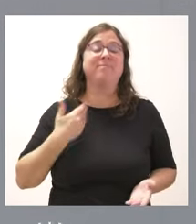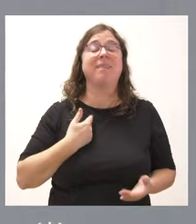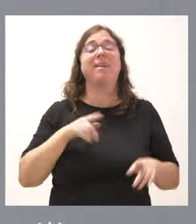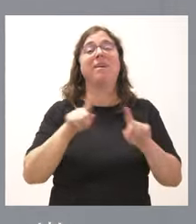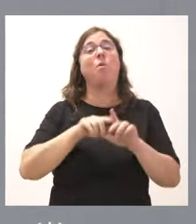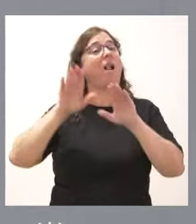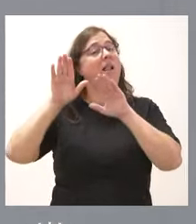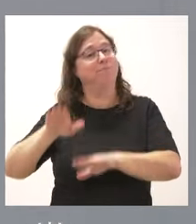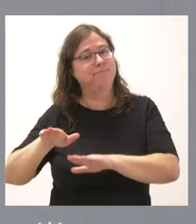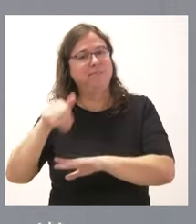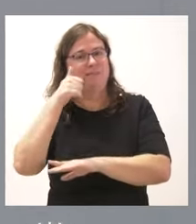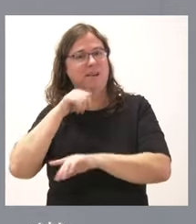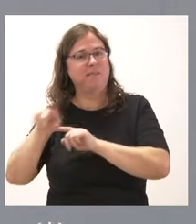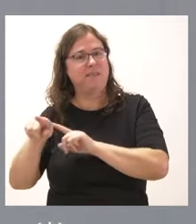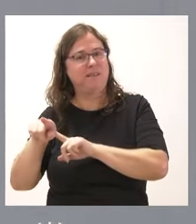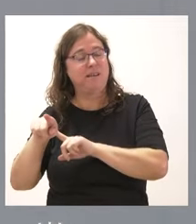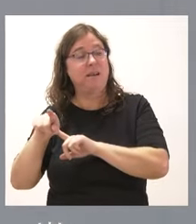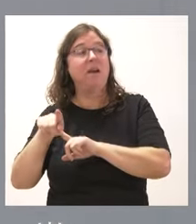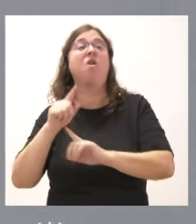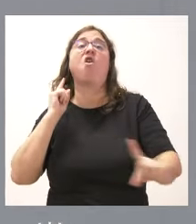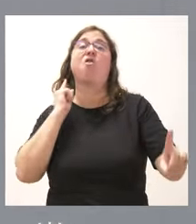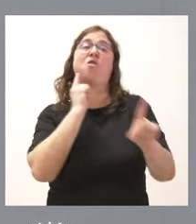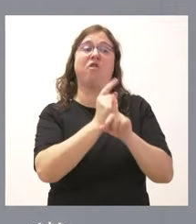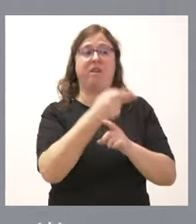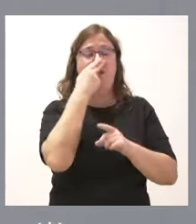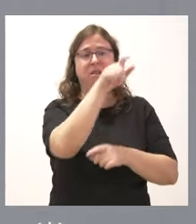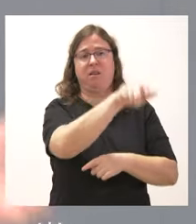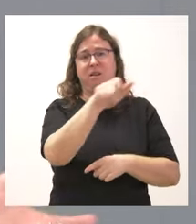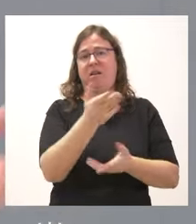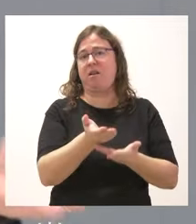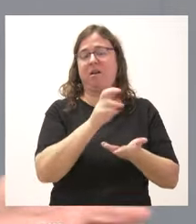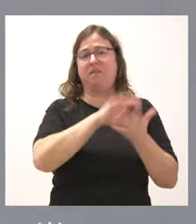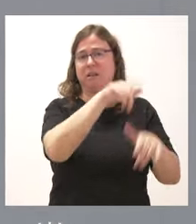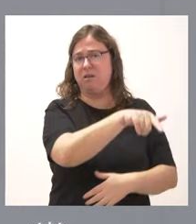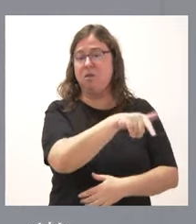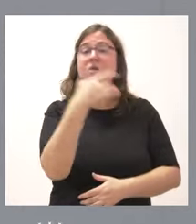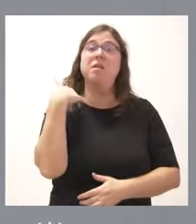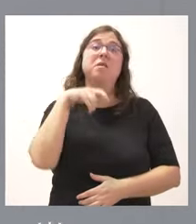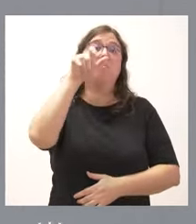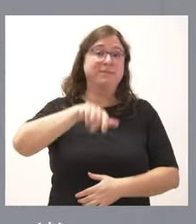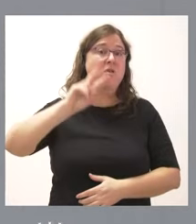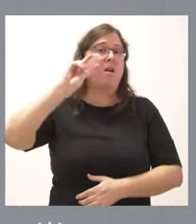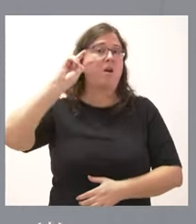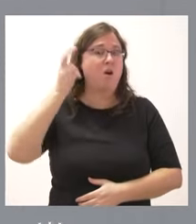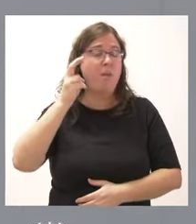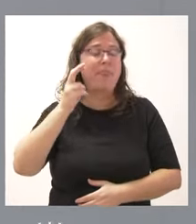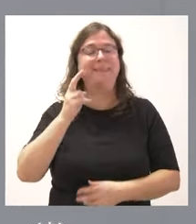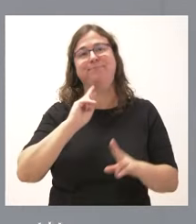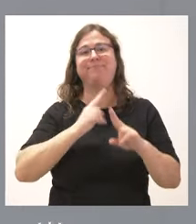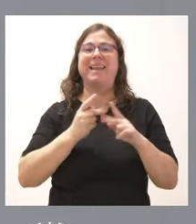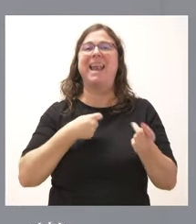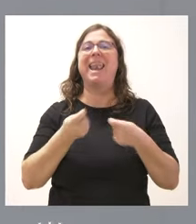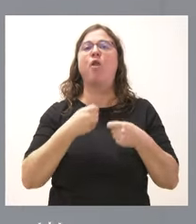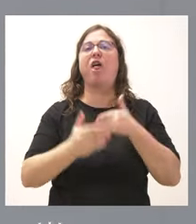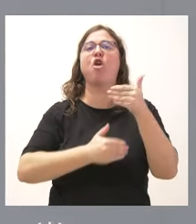Pedro Sánchez y enfrente de los intereses de Castilla y León. Hemos oído a otra persona que es negociador de este